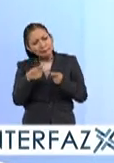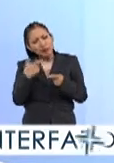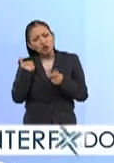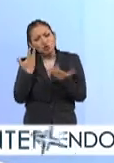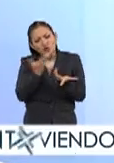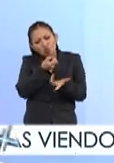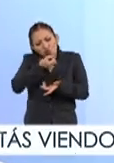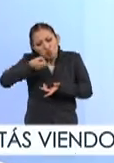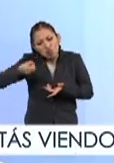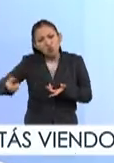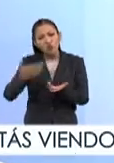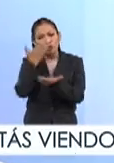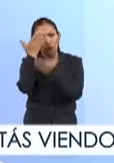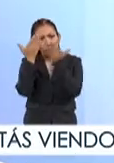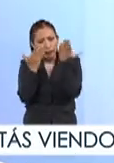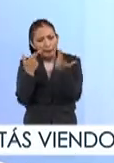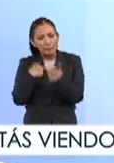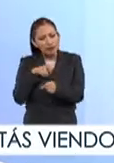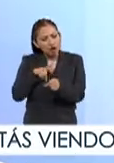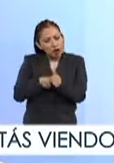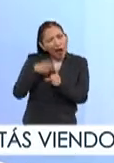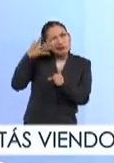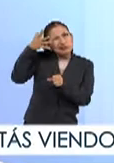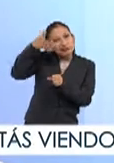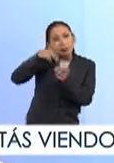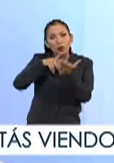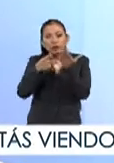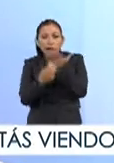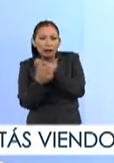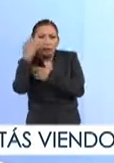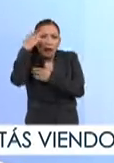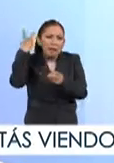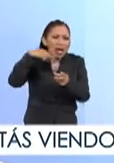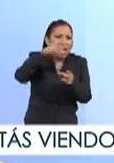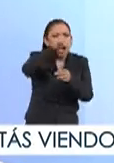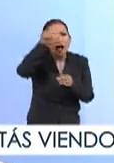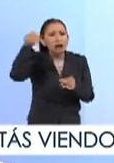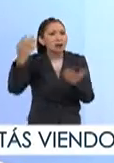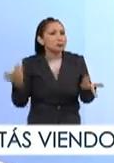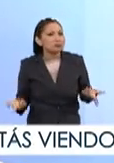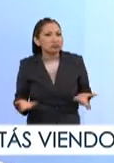una estructura académica personal de experiencias poder viajar en fin